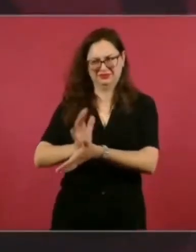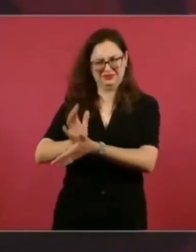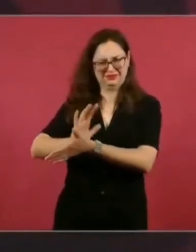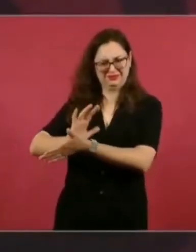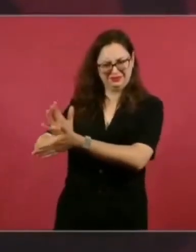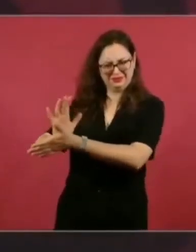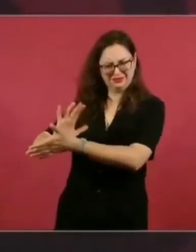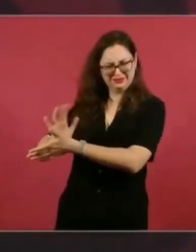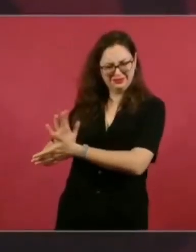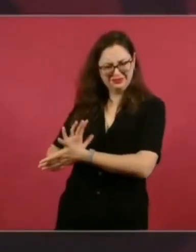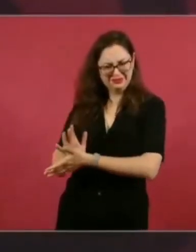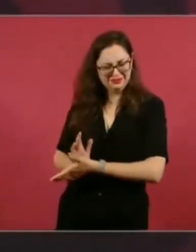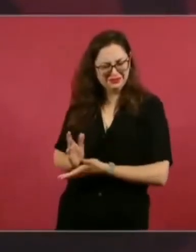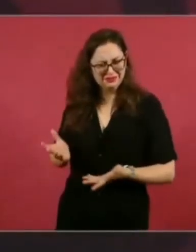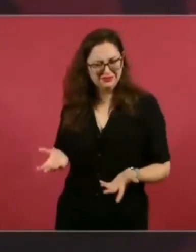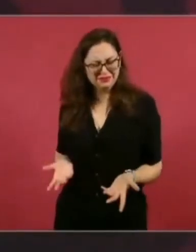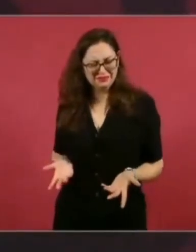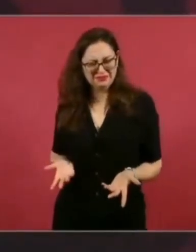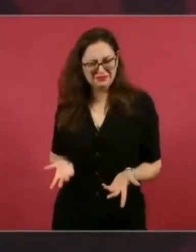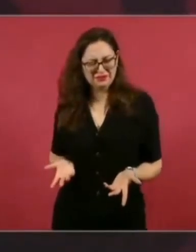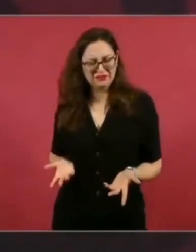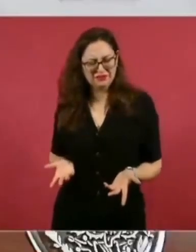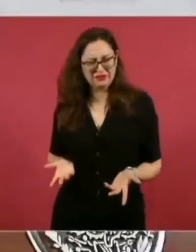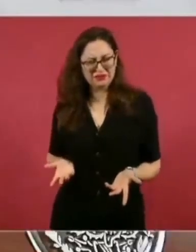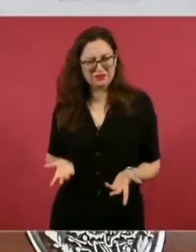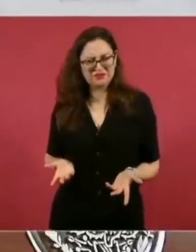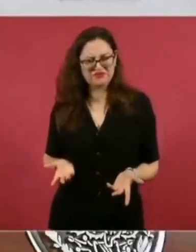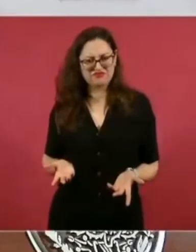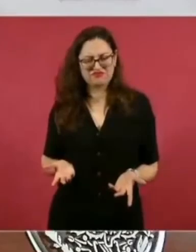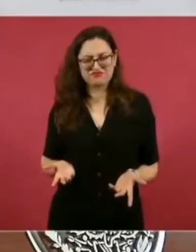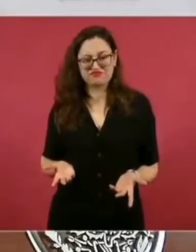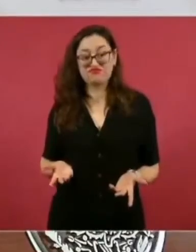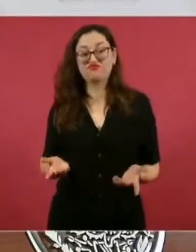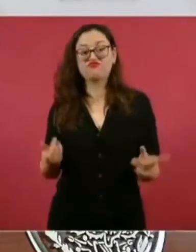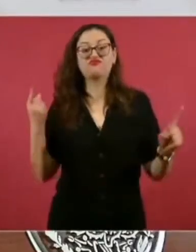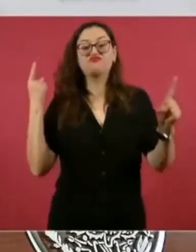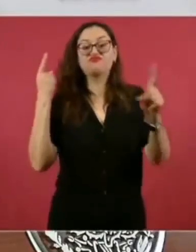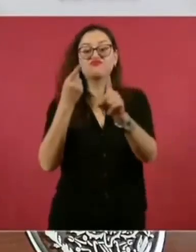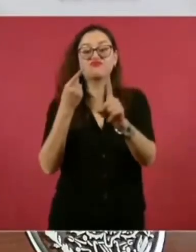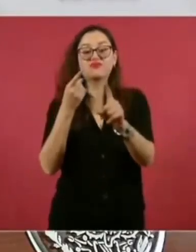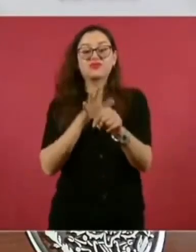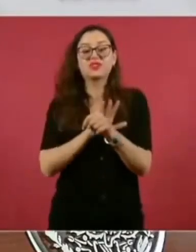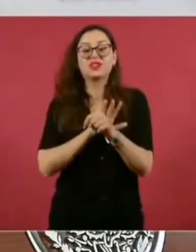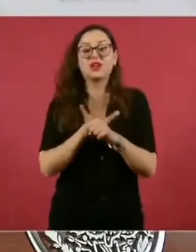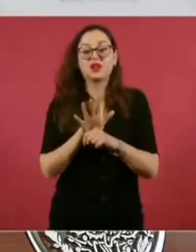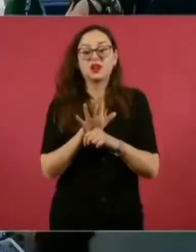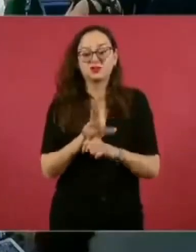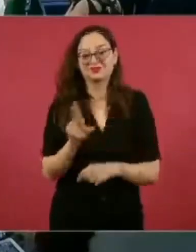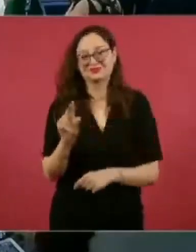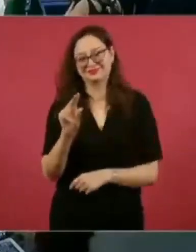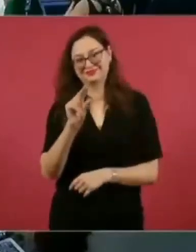privatizadora, porque para qué hacían eso,